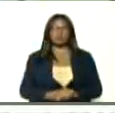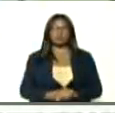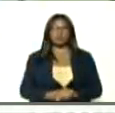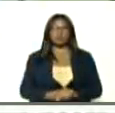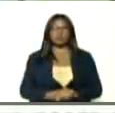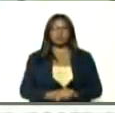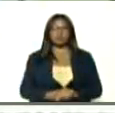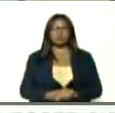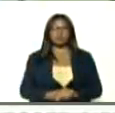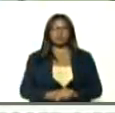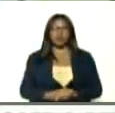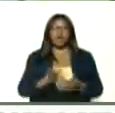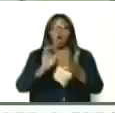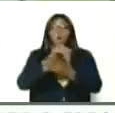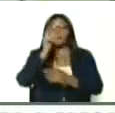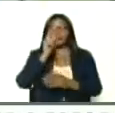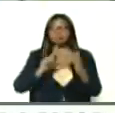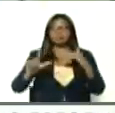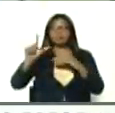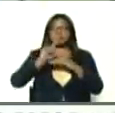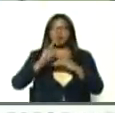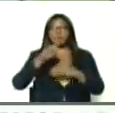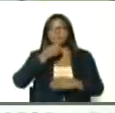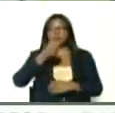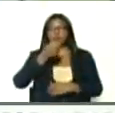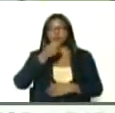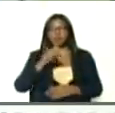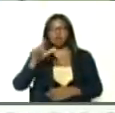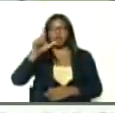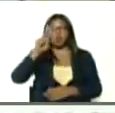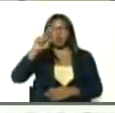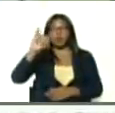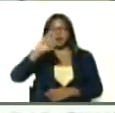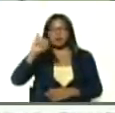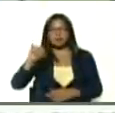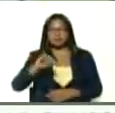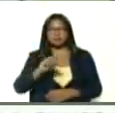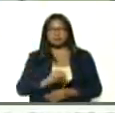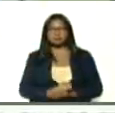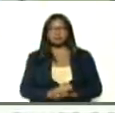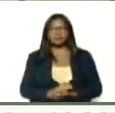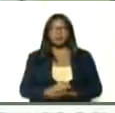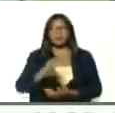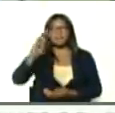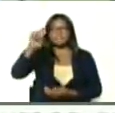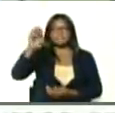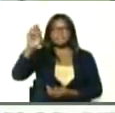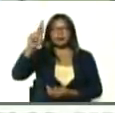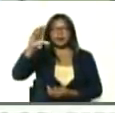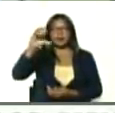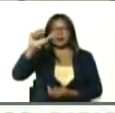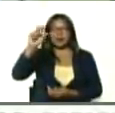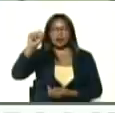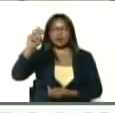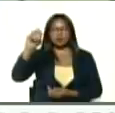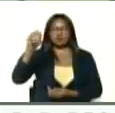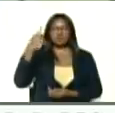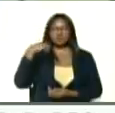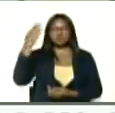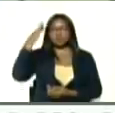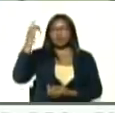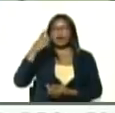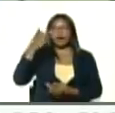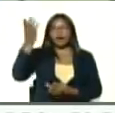el compañero, licenciado, periodista, Luis José Marcano, me enteré, que hoy, estaban,